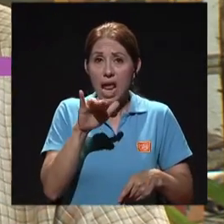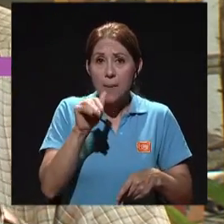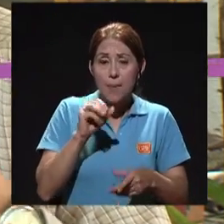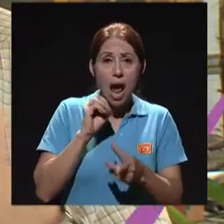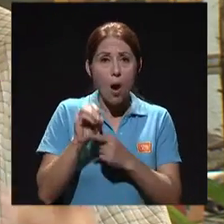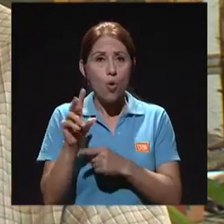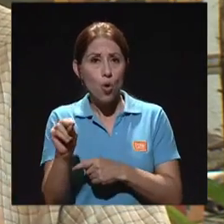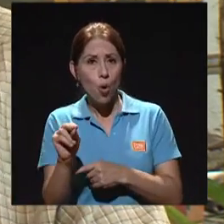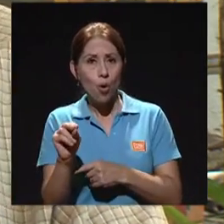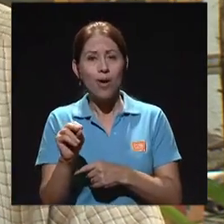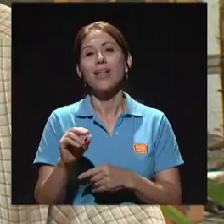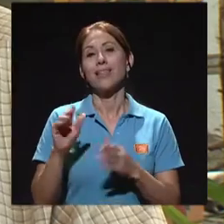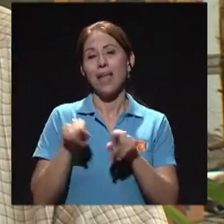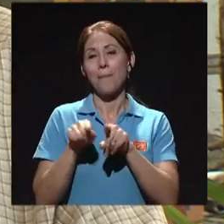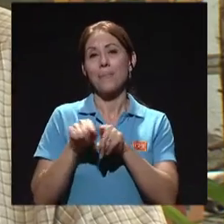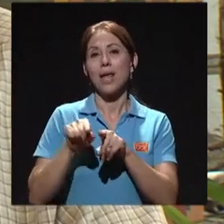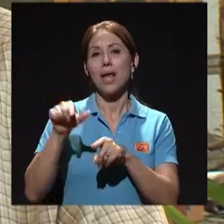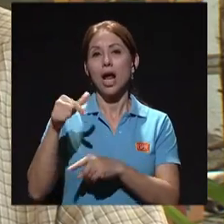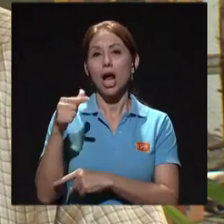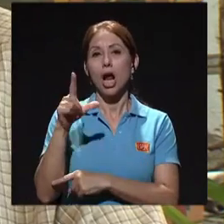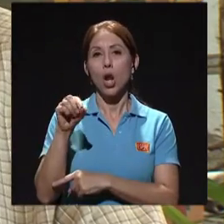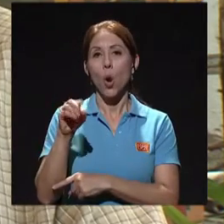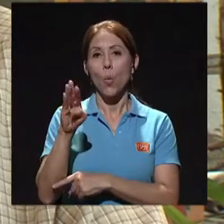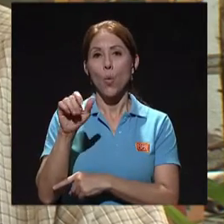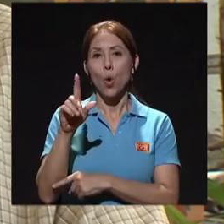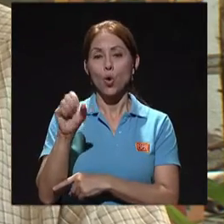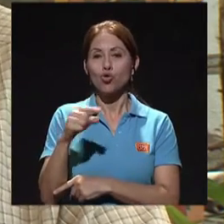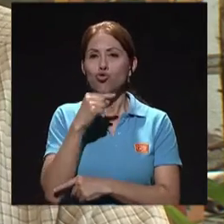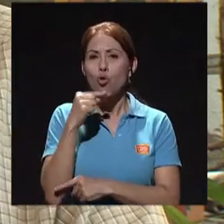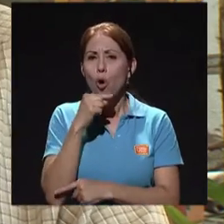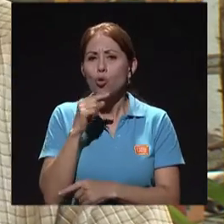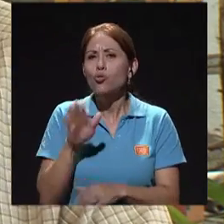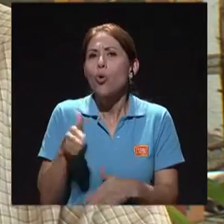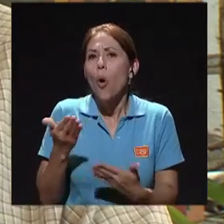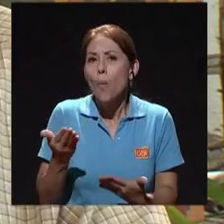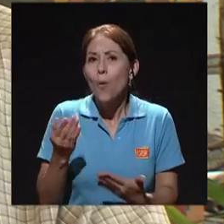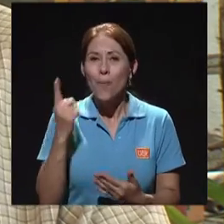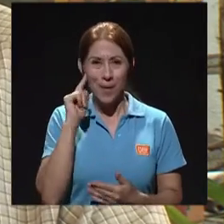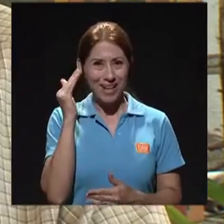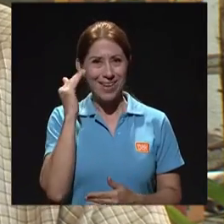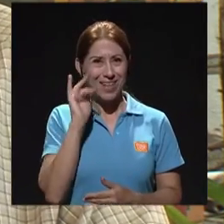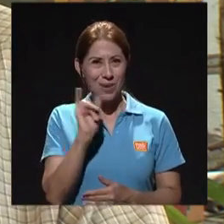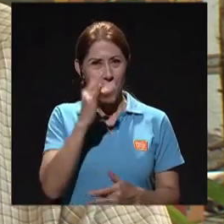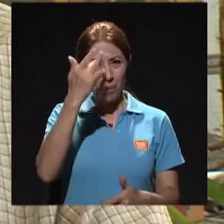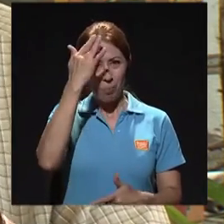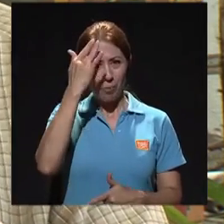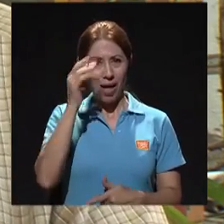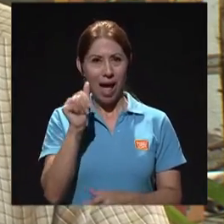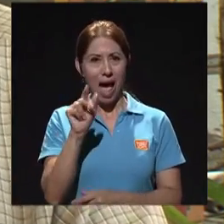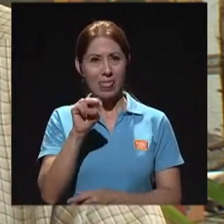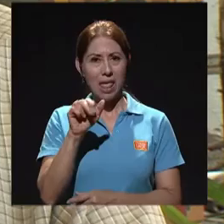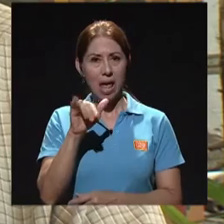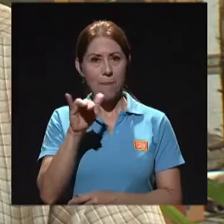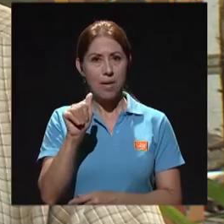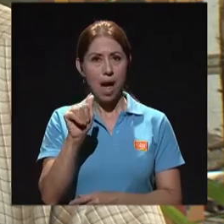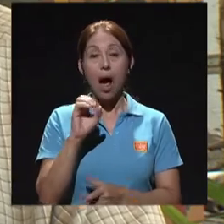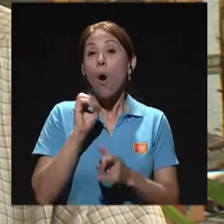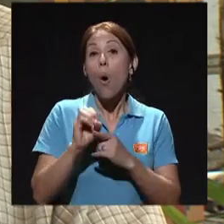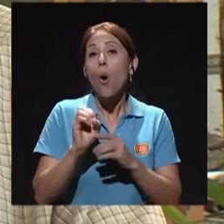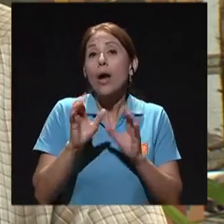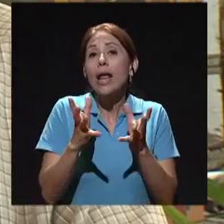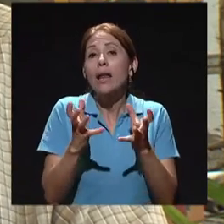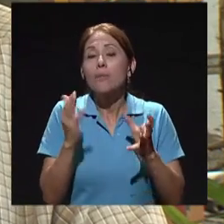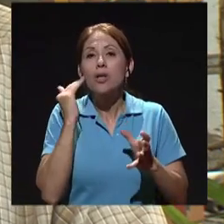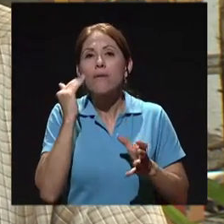con lo mismo, si un paciente tiene o no tiene anemia. ¿Cómo están los glóbulos blancos? Digamos, un paciente, por ejemplo,